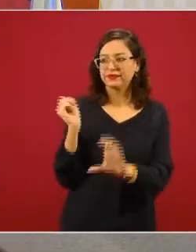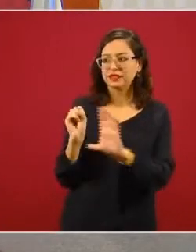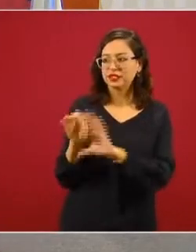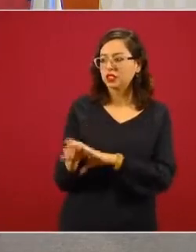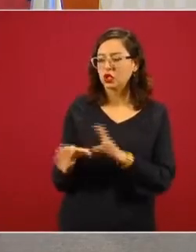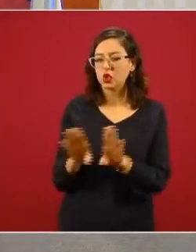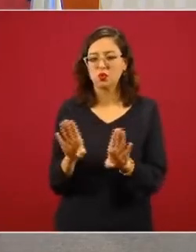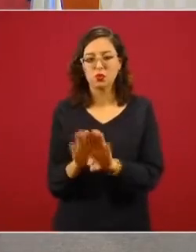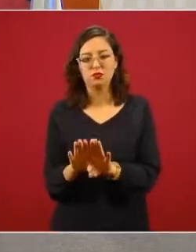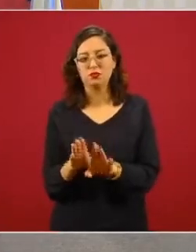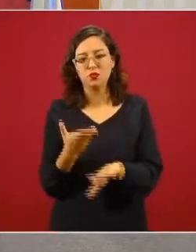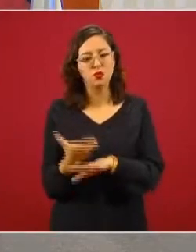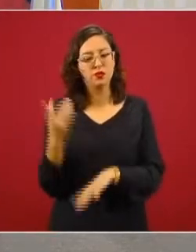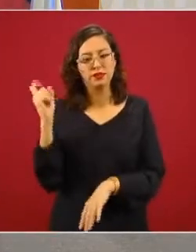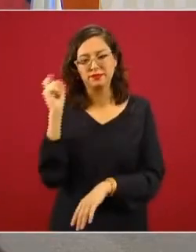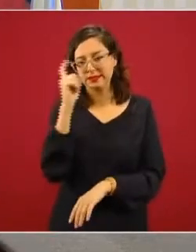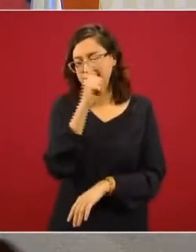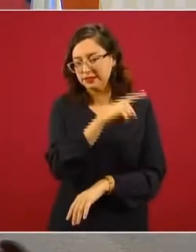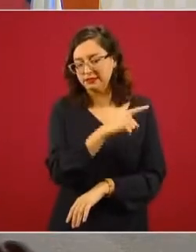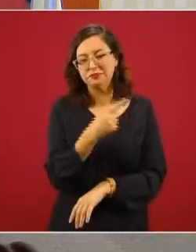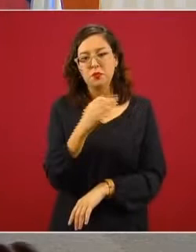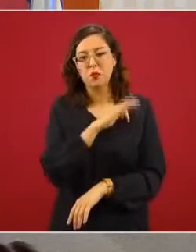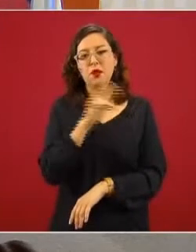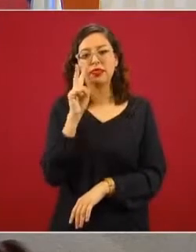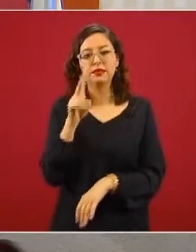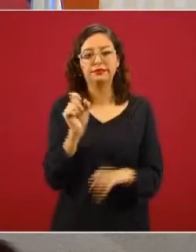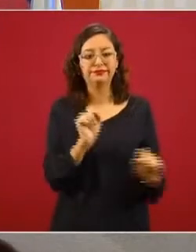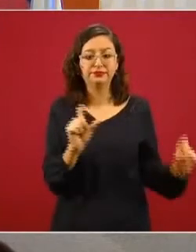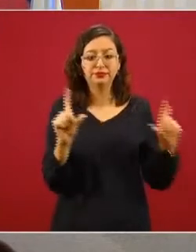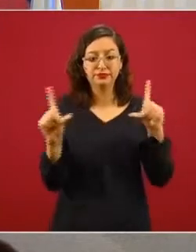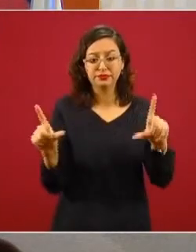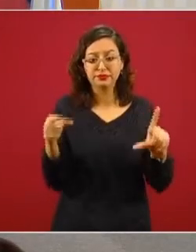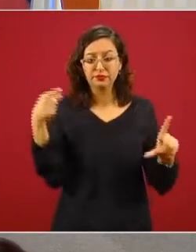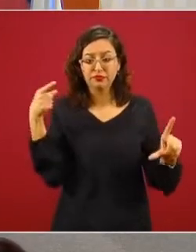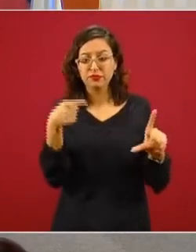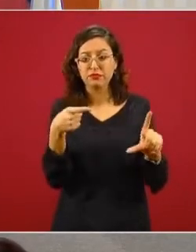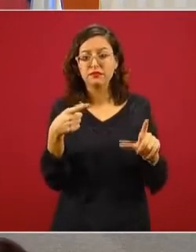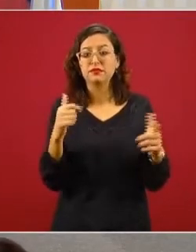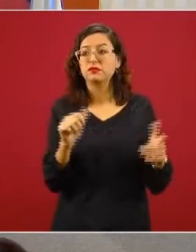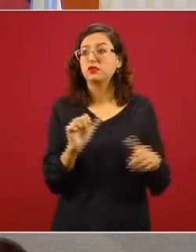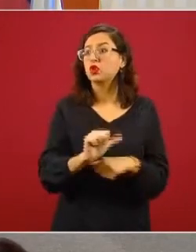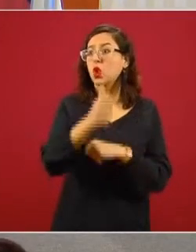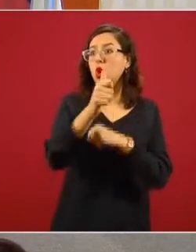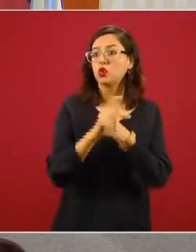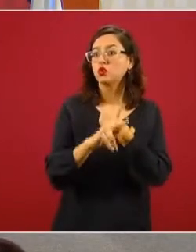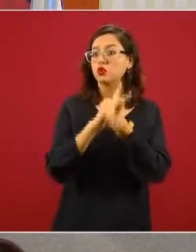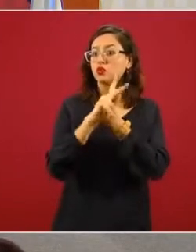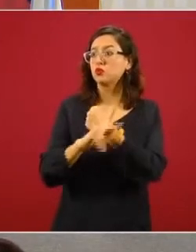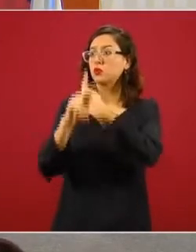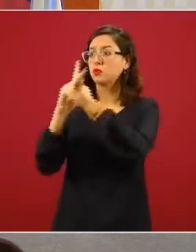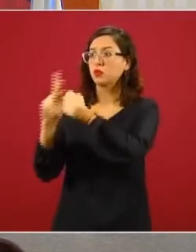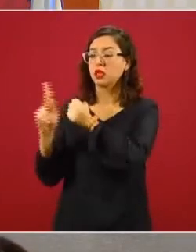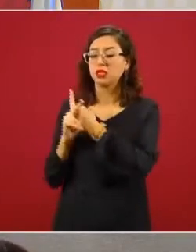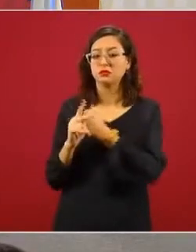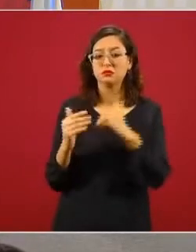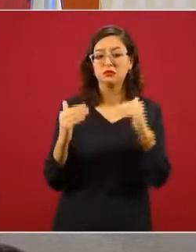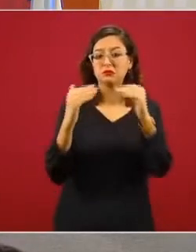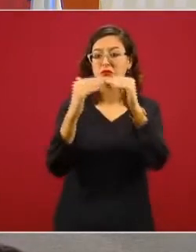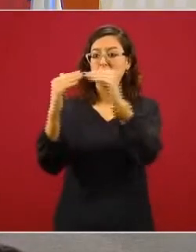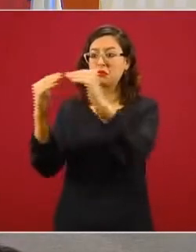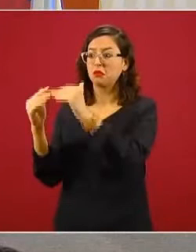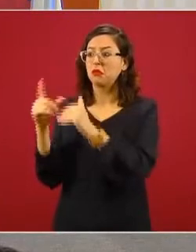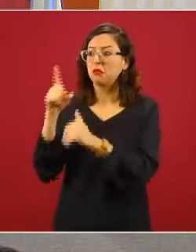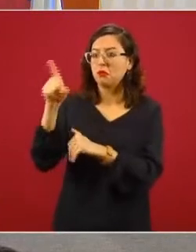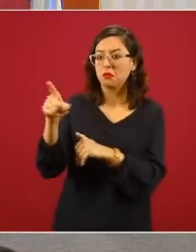por ejemplo, en la primera gráfica, si nosotros nos vemos con respecto a países del mismo nivel de desarrollo, vemos que hay más